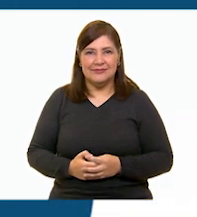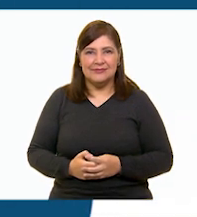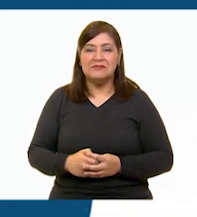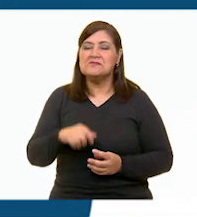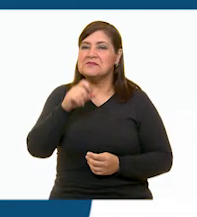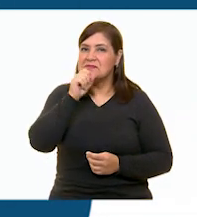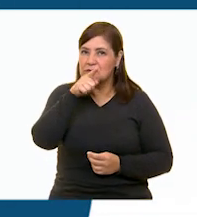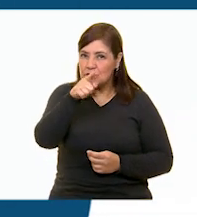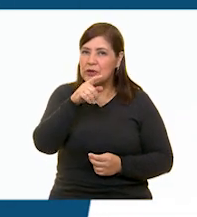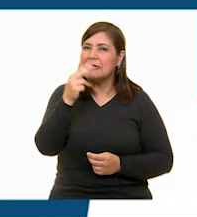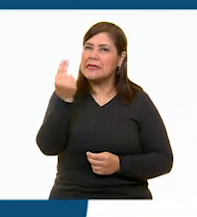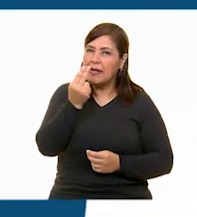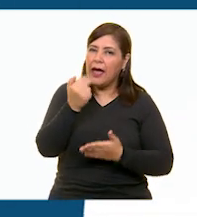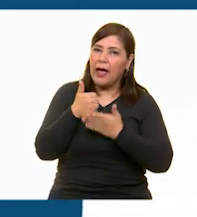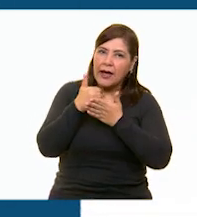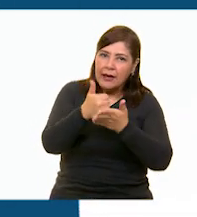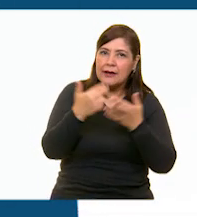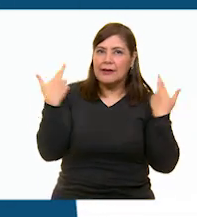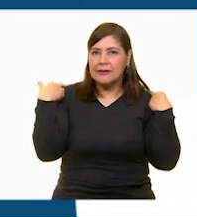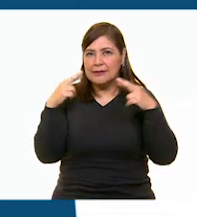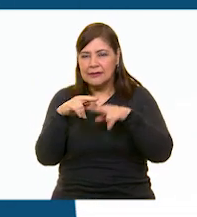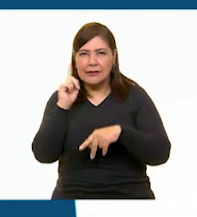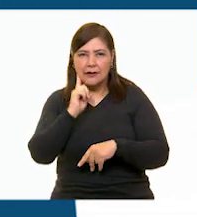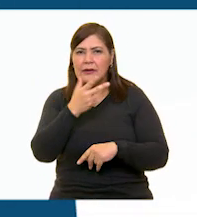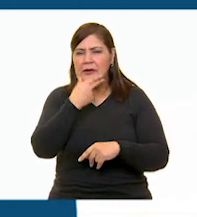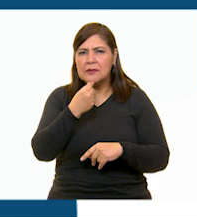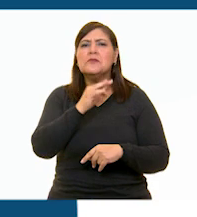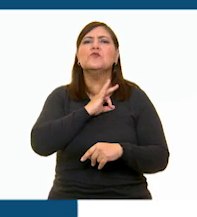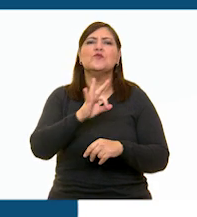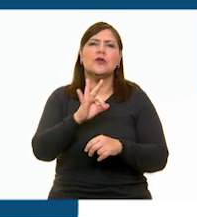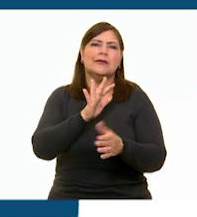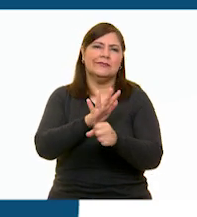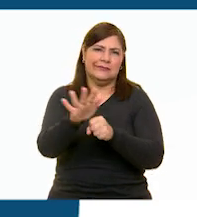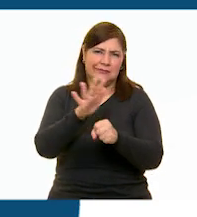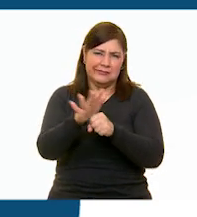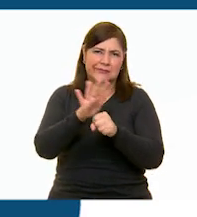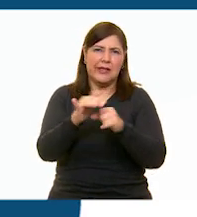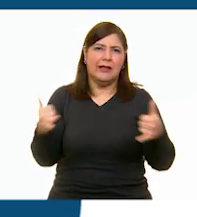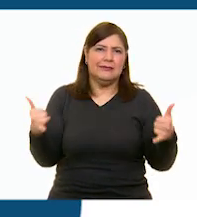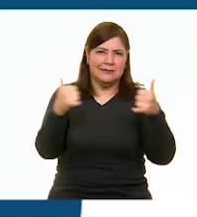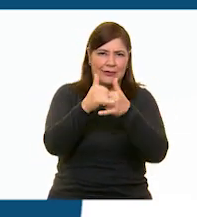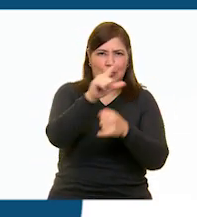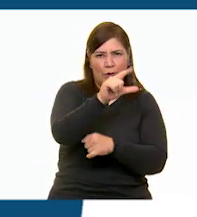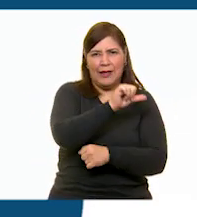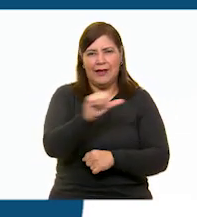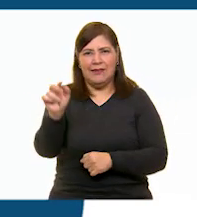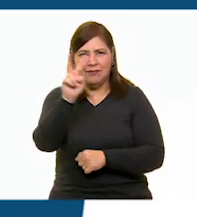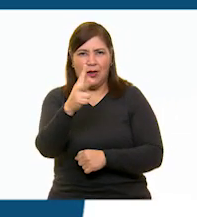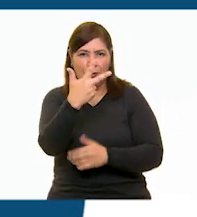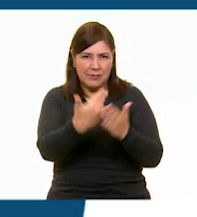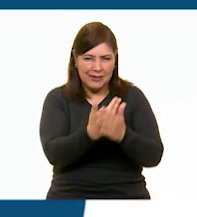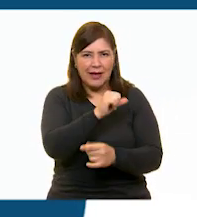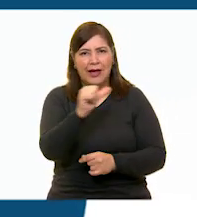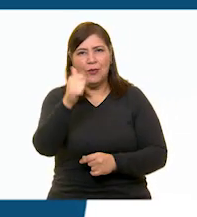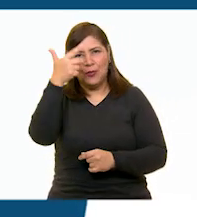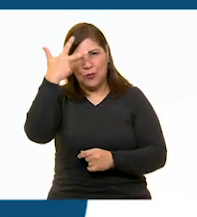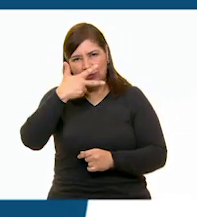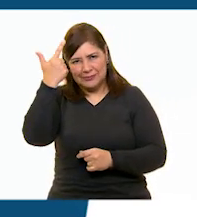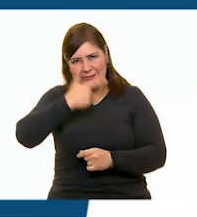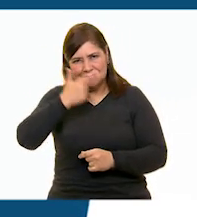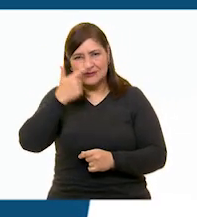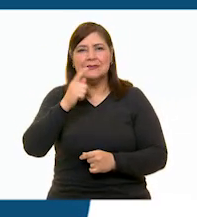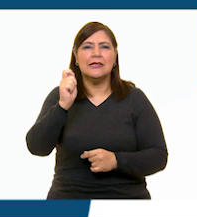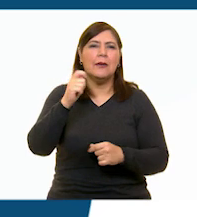para solicitar apoyo pedagógico comunícate con maestras y maestros de lunes a viernes de 8 a 20 horas al